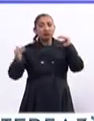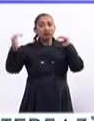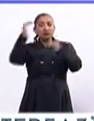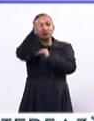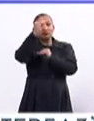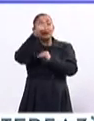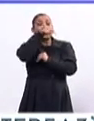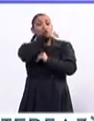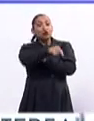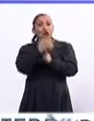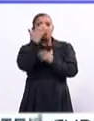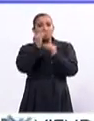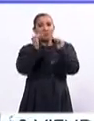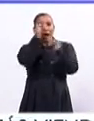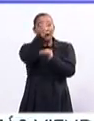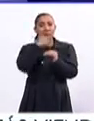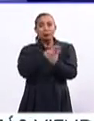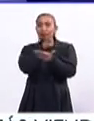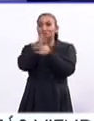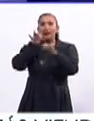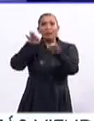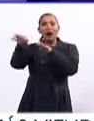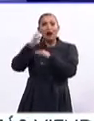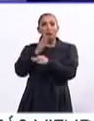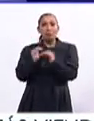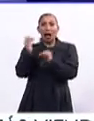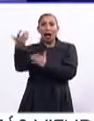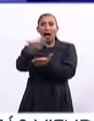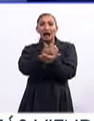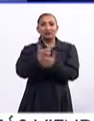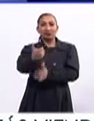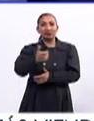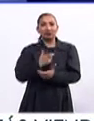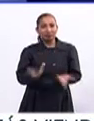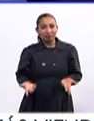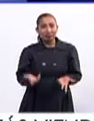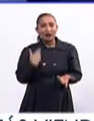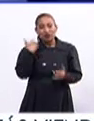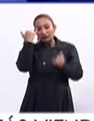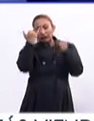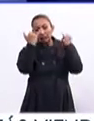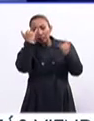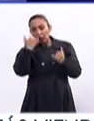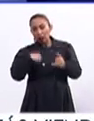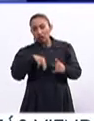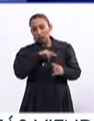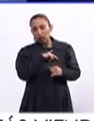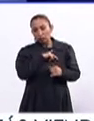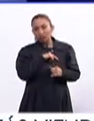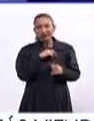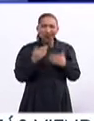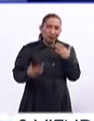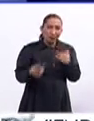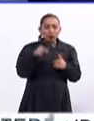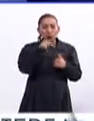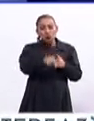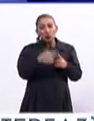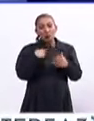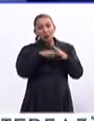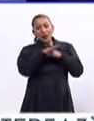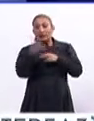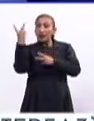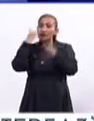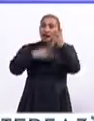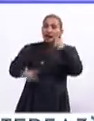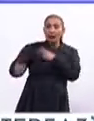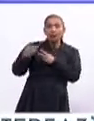a trabajar y van a generar más para la familia. Entonces, también tiene una parte de la idiosincrasia que tenemos. A veces tú tienes el inmigrante que